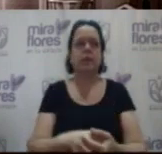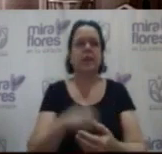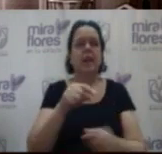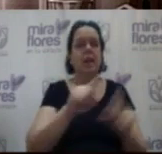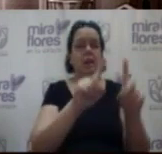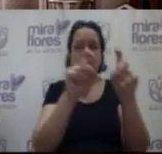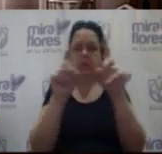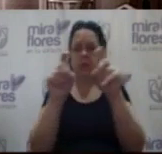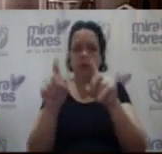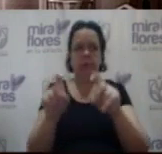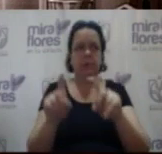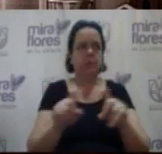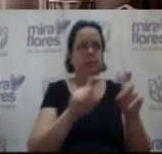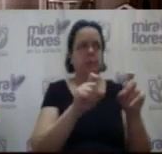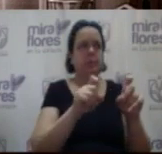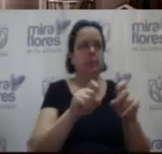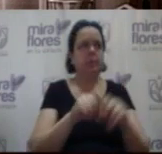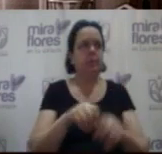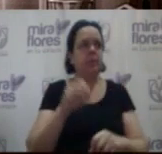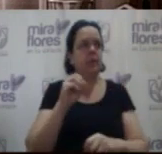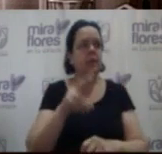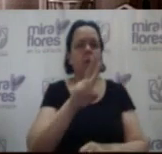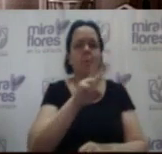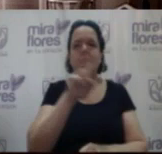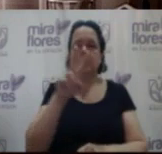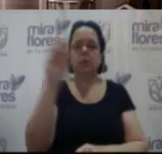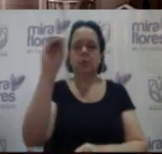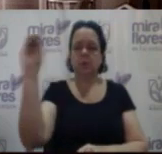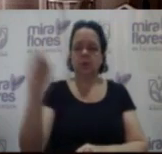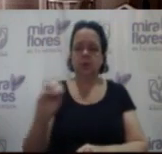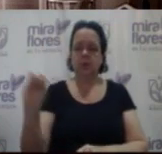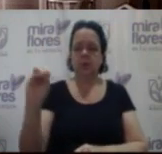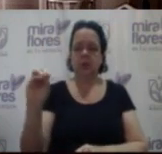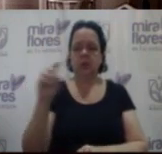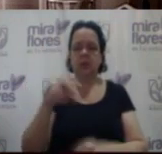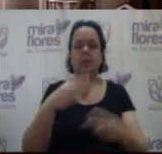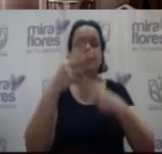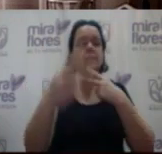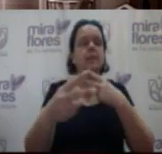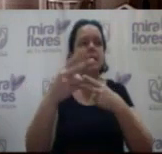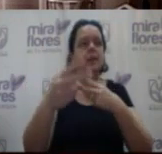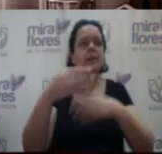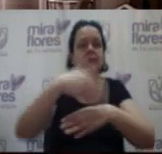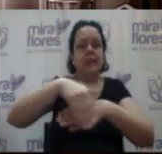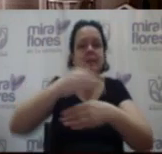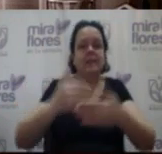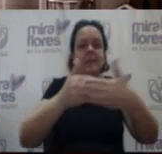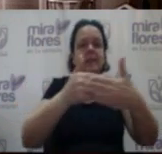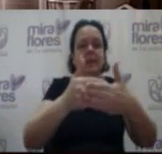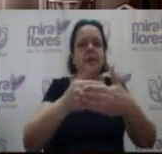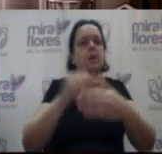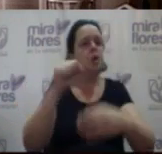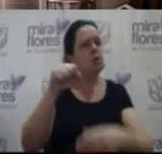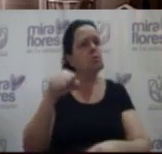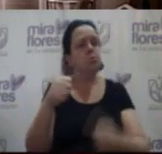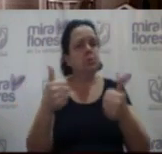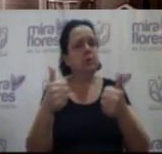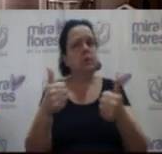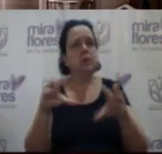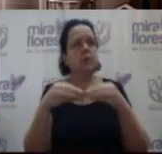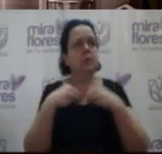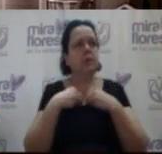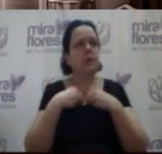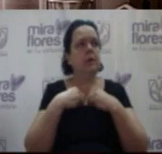hicieron arrojaron que un 22% de los vecinos colindantes opinaban favorablemente